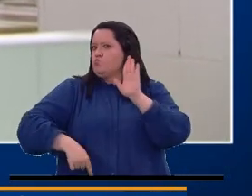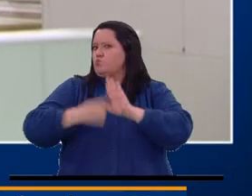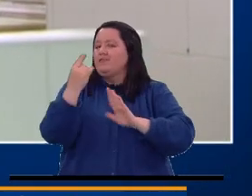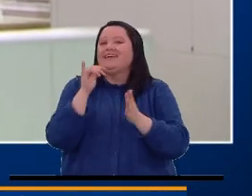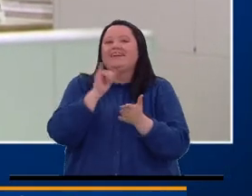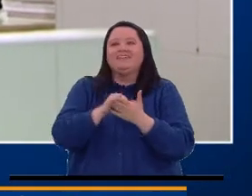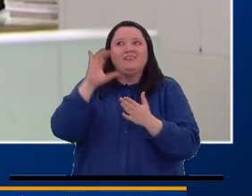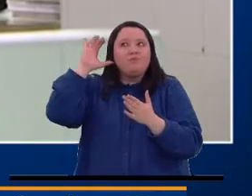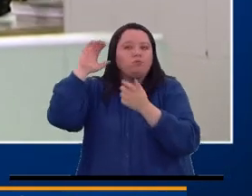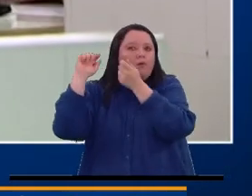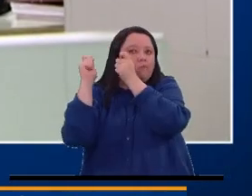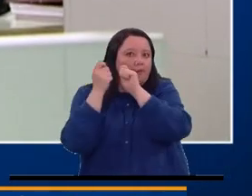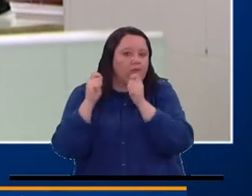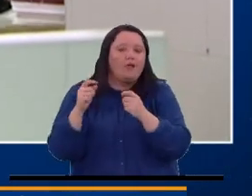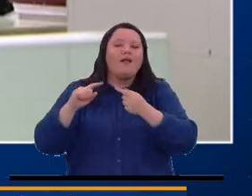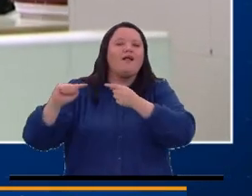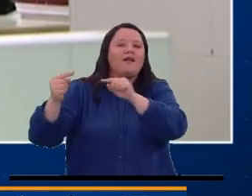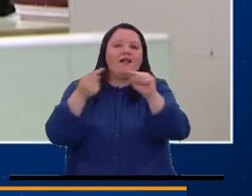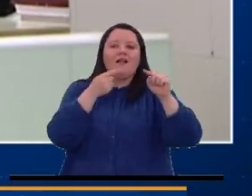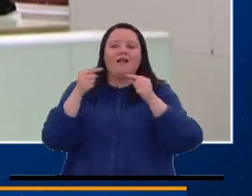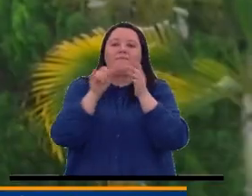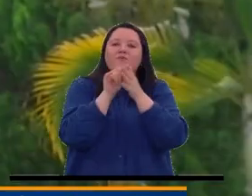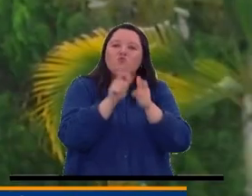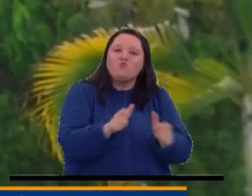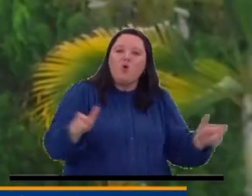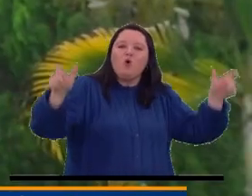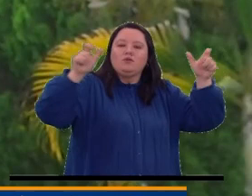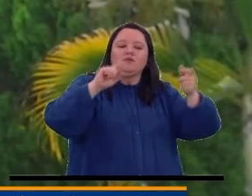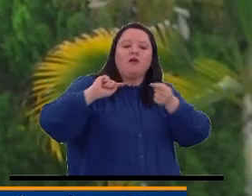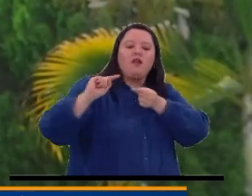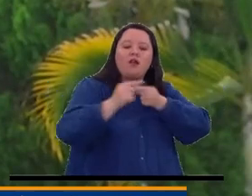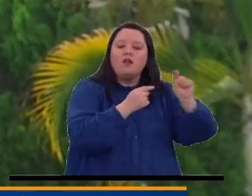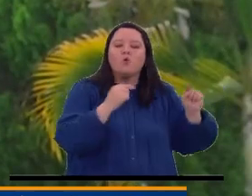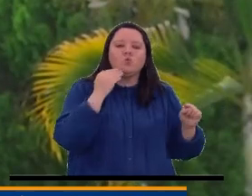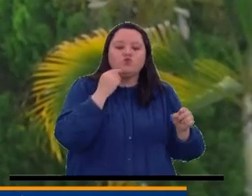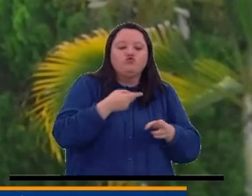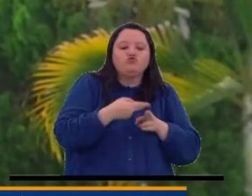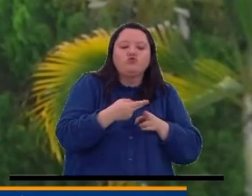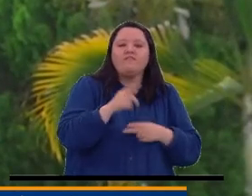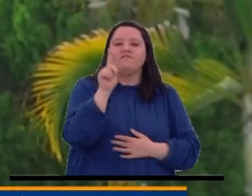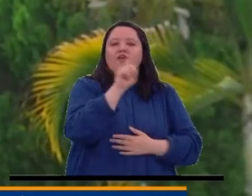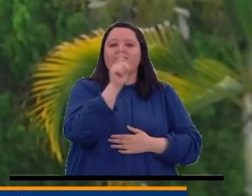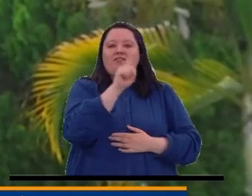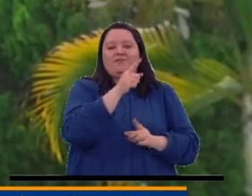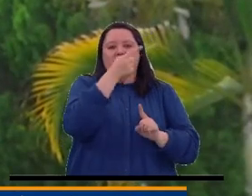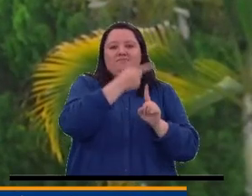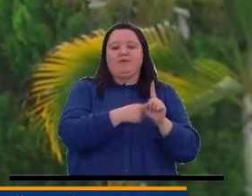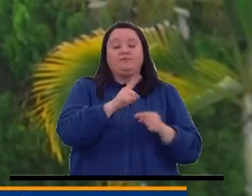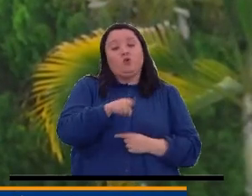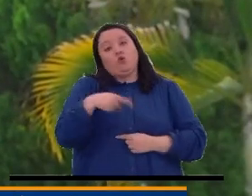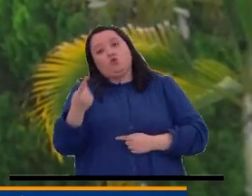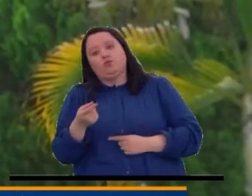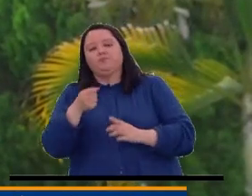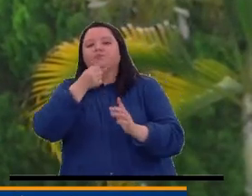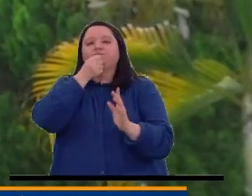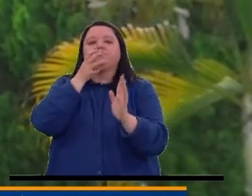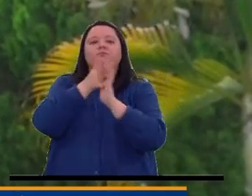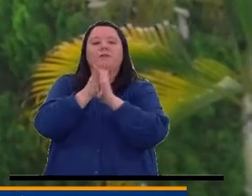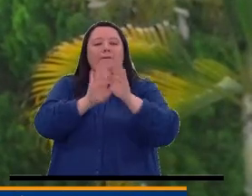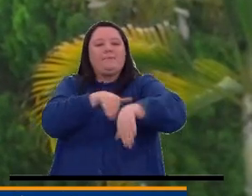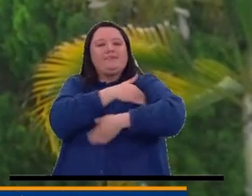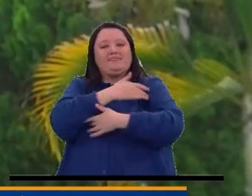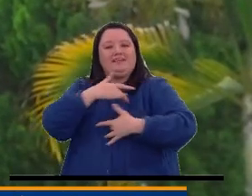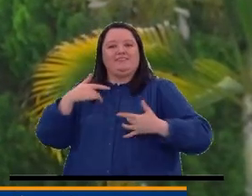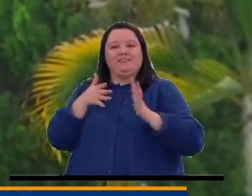trámite de debates en el Congreso de la República el próximo mes de febrero. Otro anuncio también que hace el Ministerio de